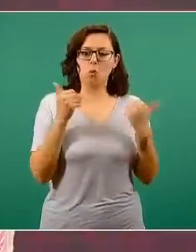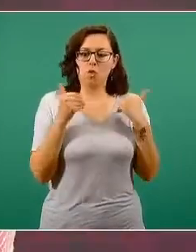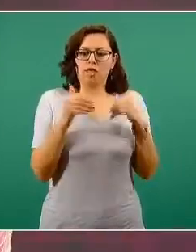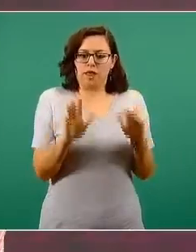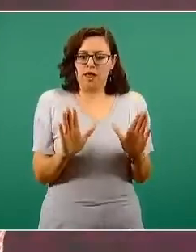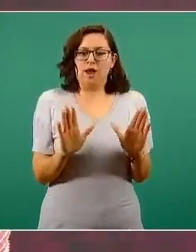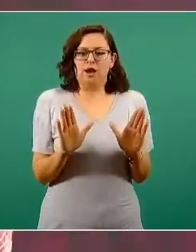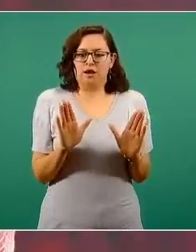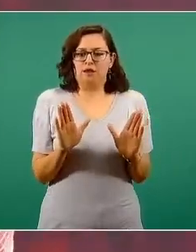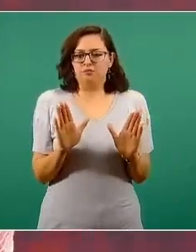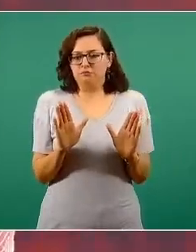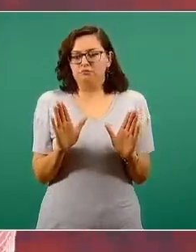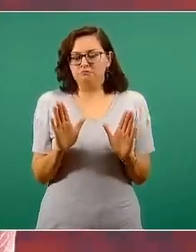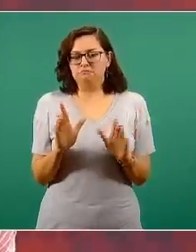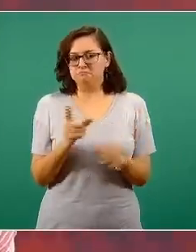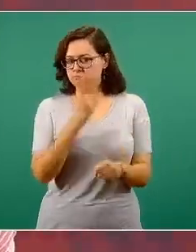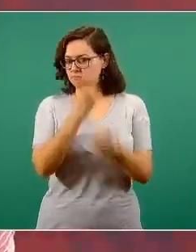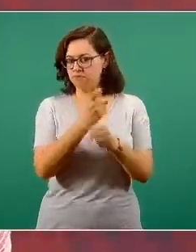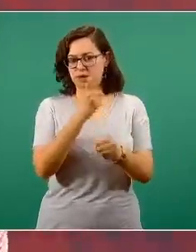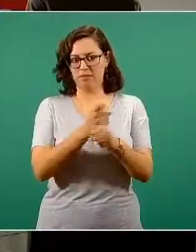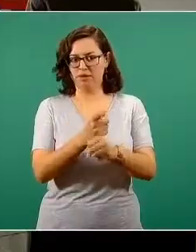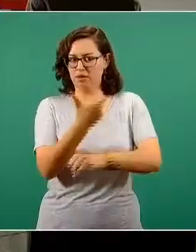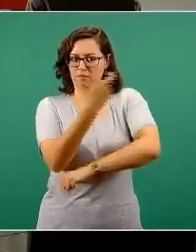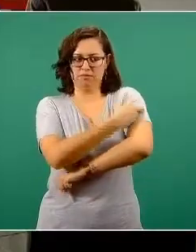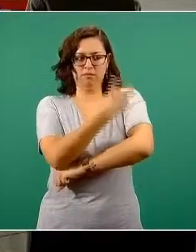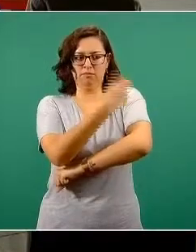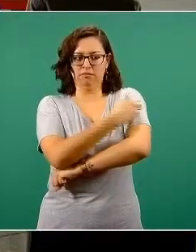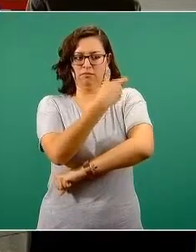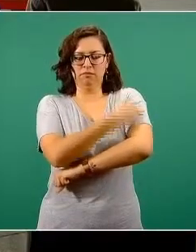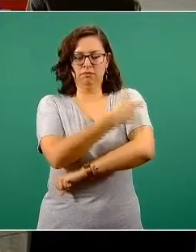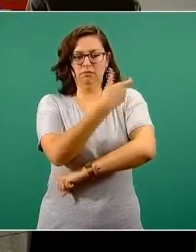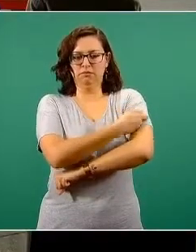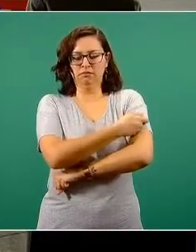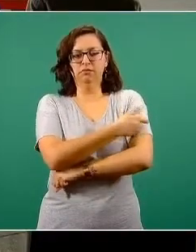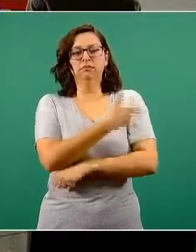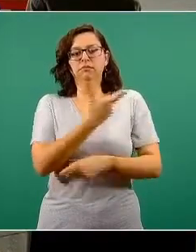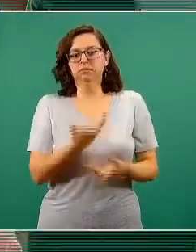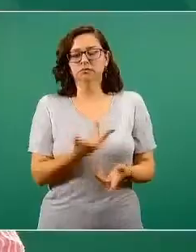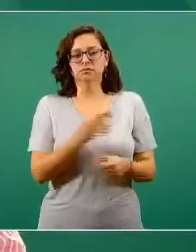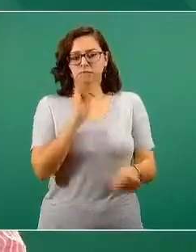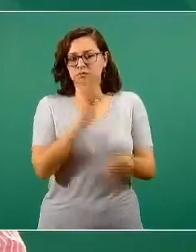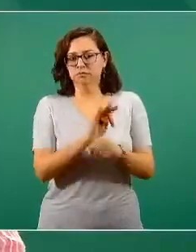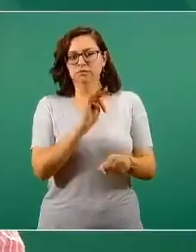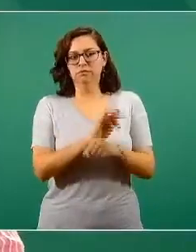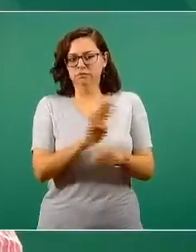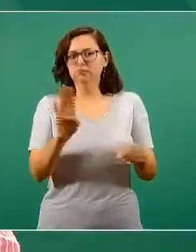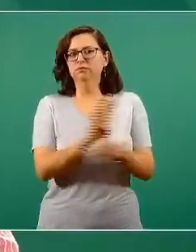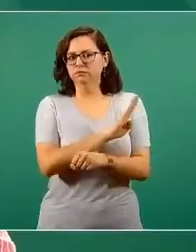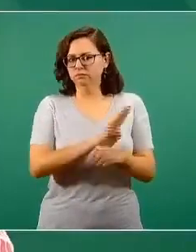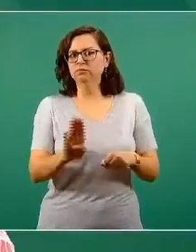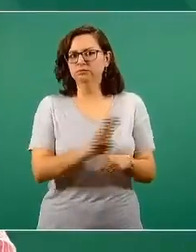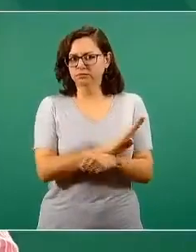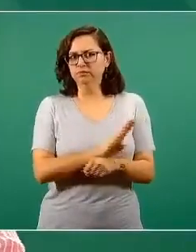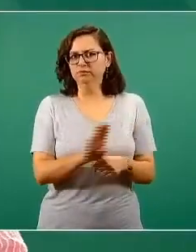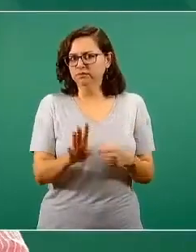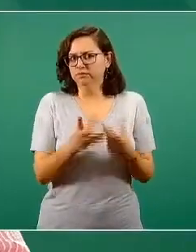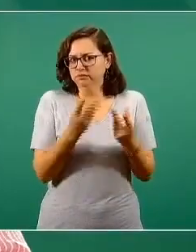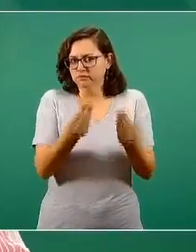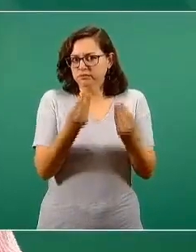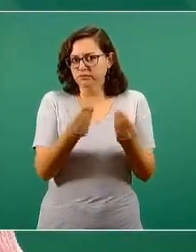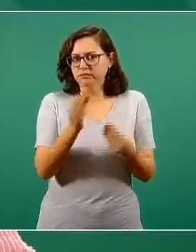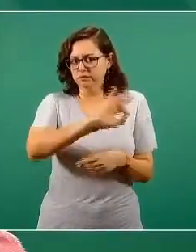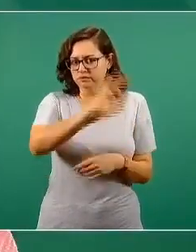en pro de poner primeras dosis de que podía alcanzarse altos grados de eficacia o efectividad